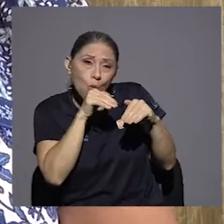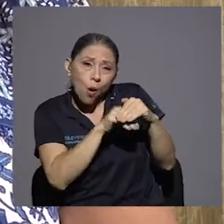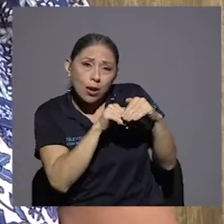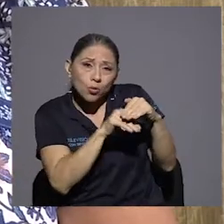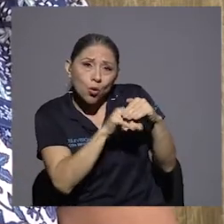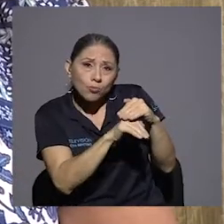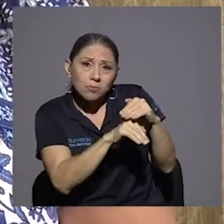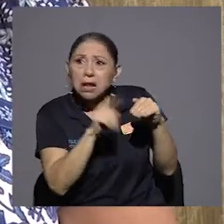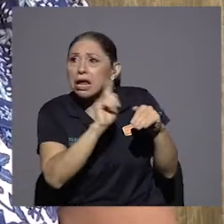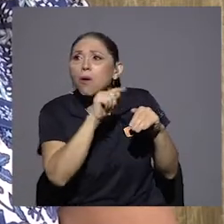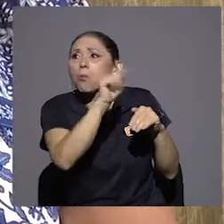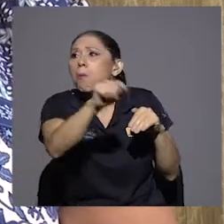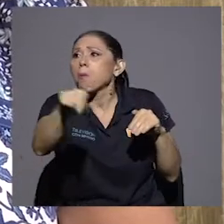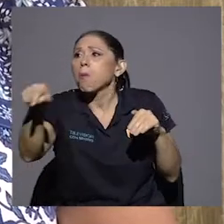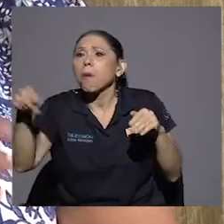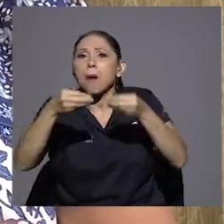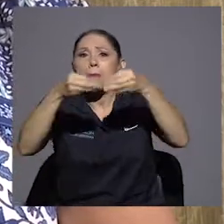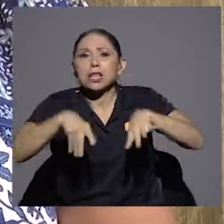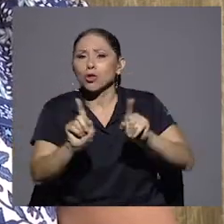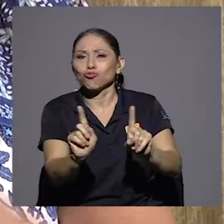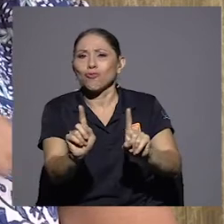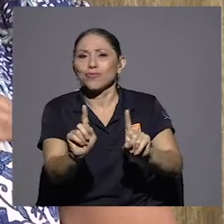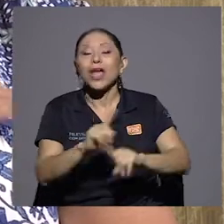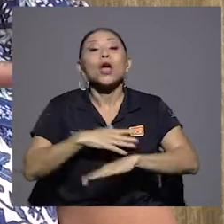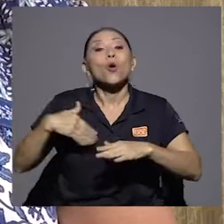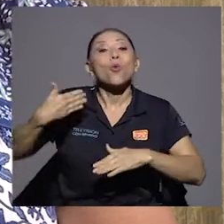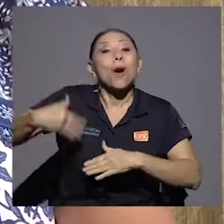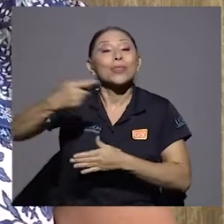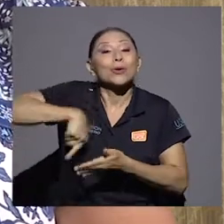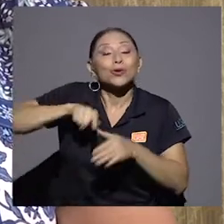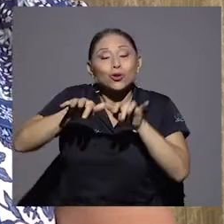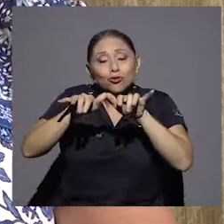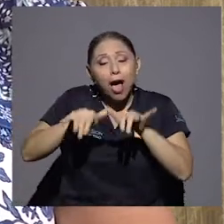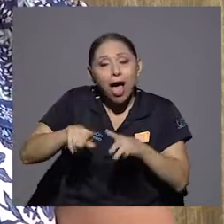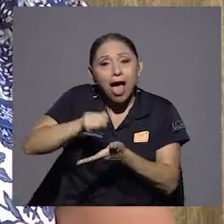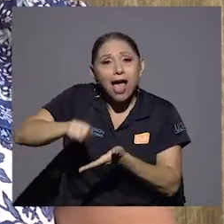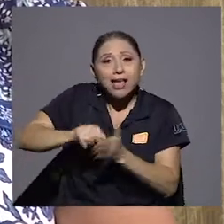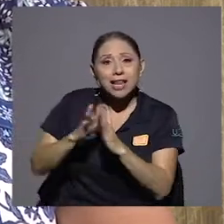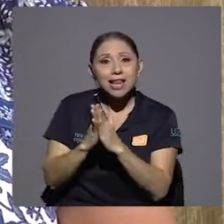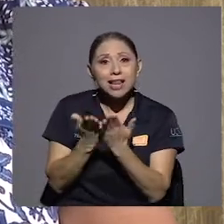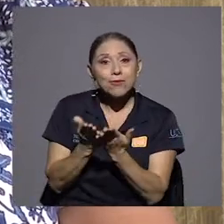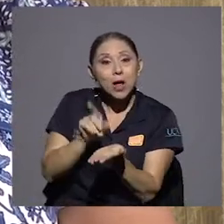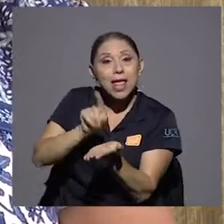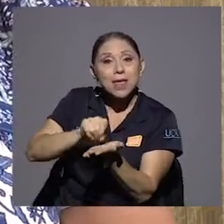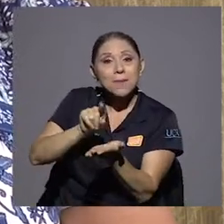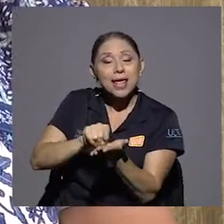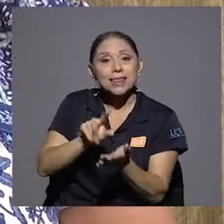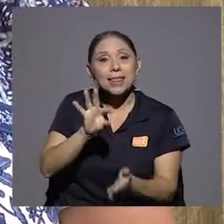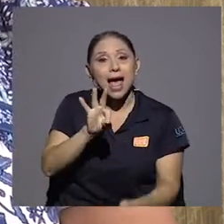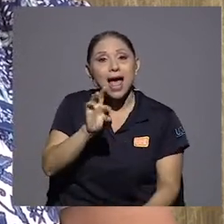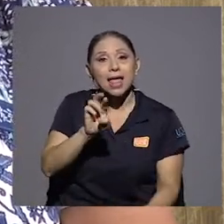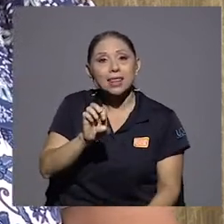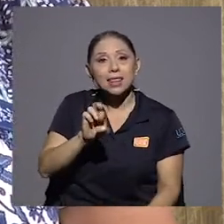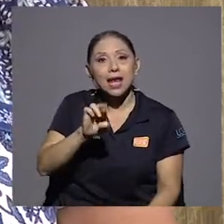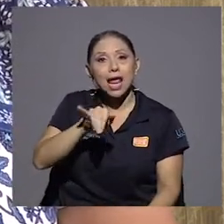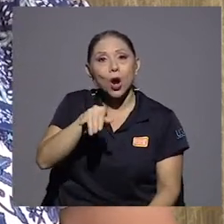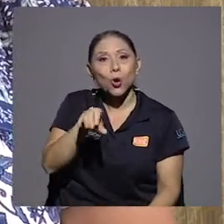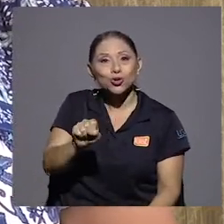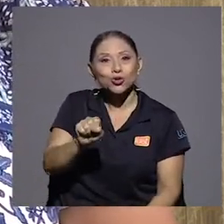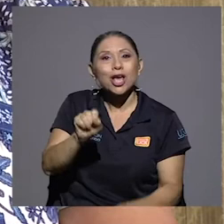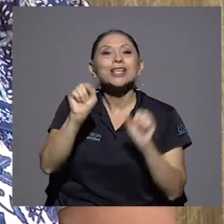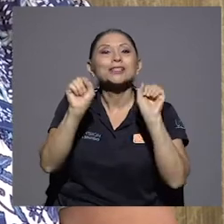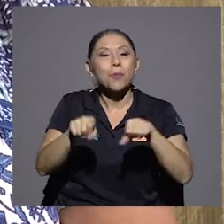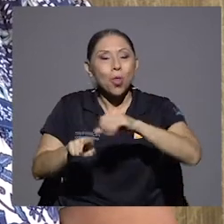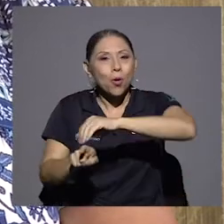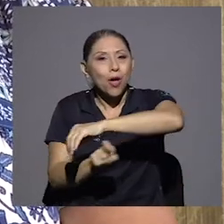Cuando hicimos el libro, entonces en la imprenta Trejos escaneamos todo. Todas las fotos. Y se pudo